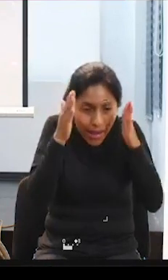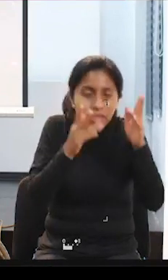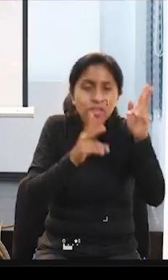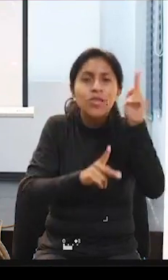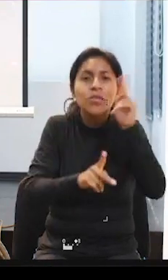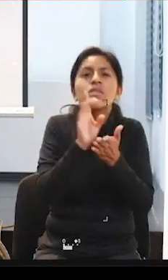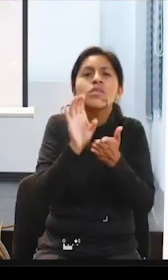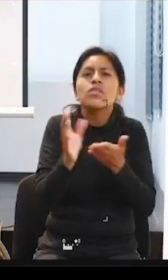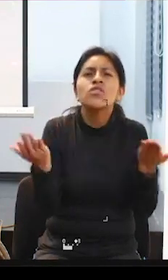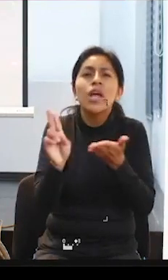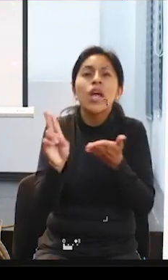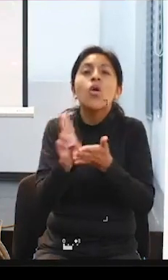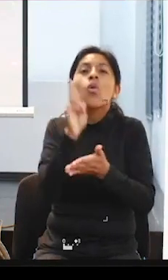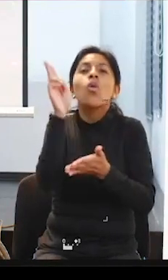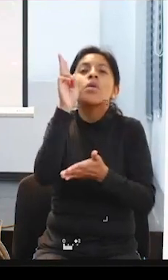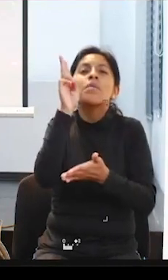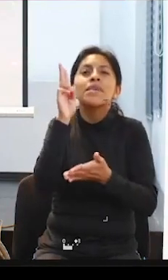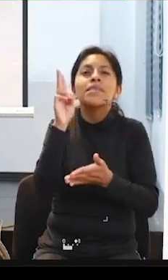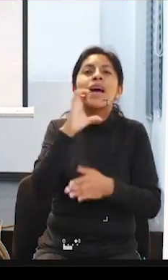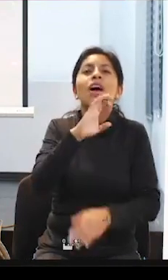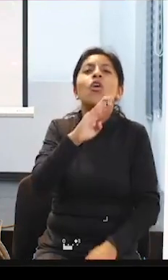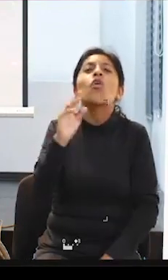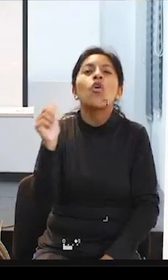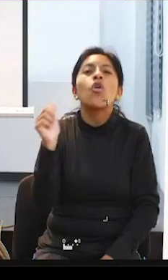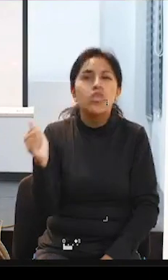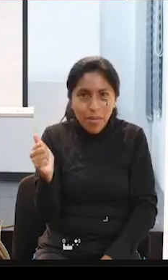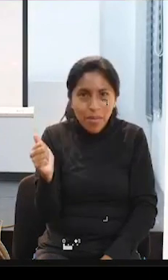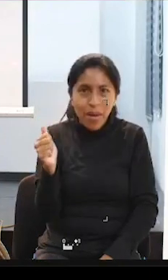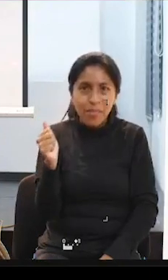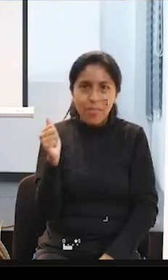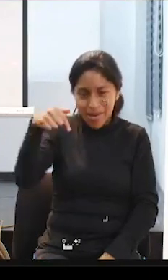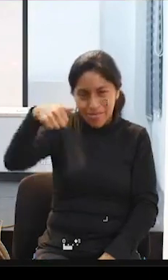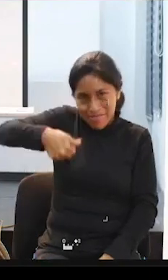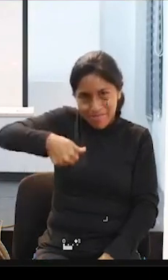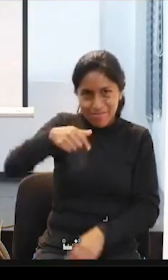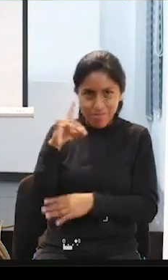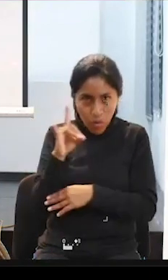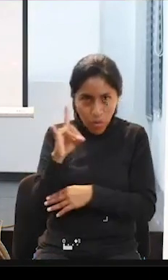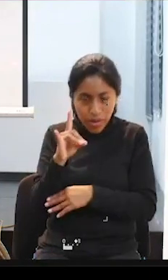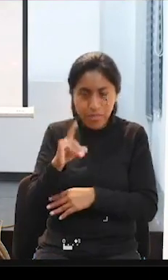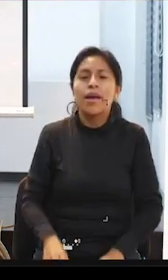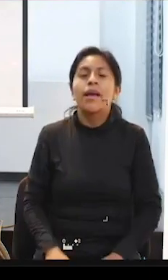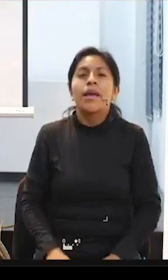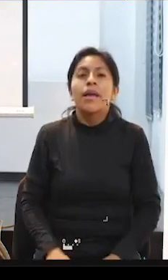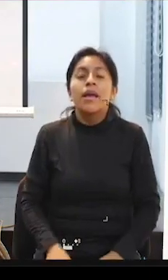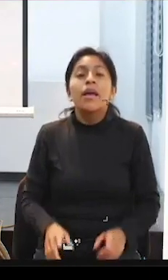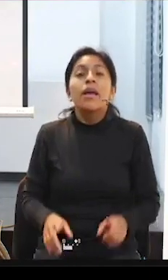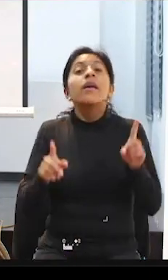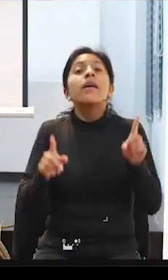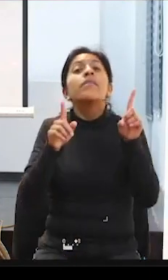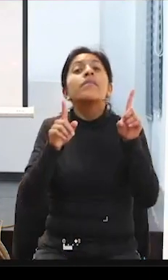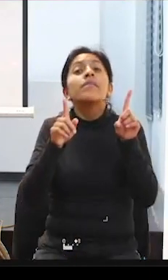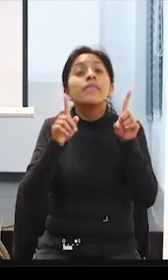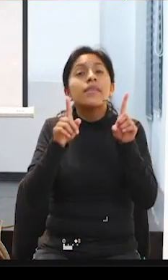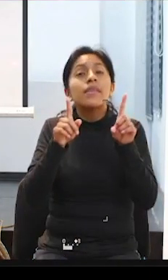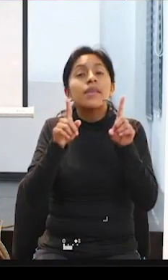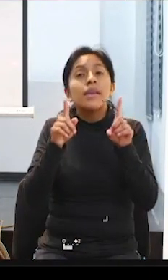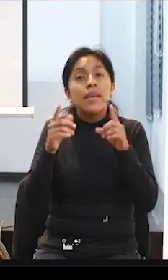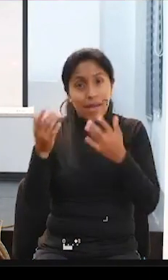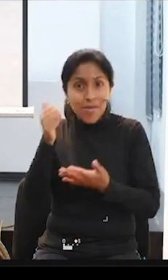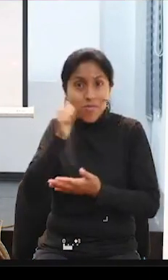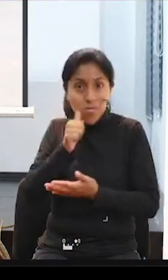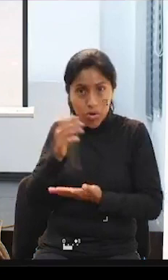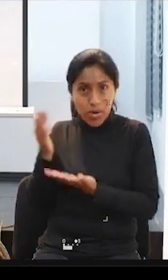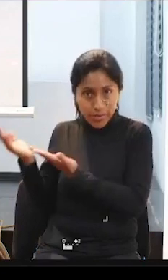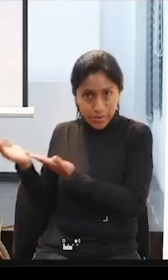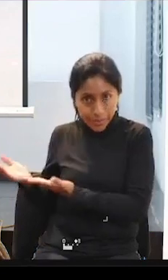Universidad Mayor de San Simón de Cochabamba, Bolivia, pero también vamos a contar un poquito acerca